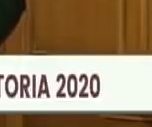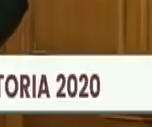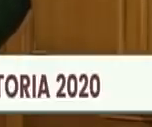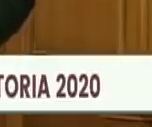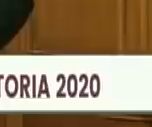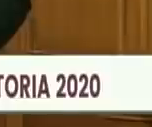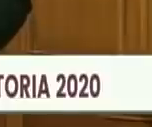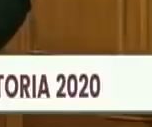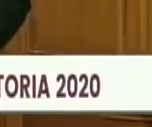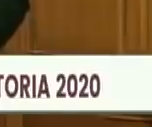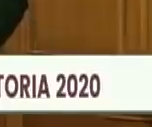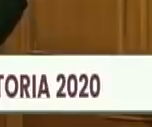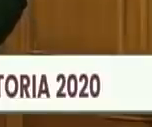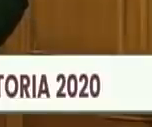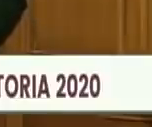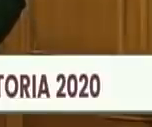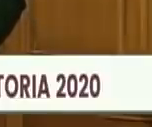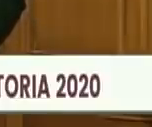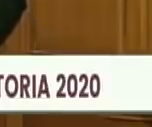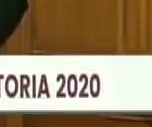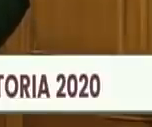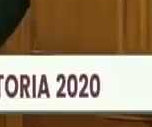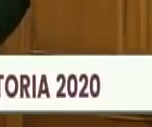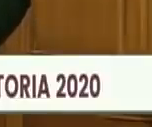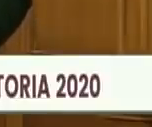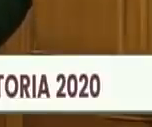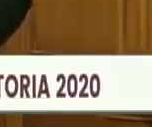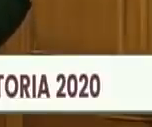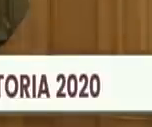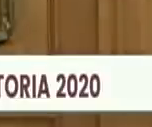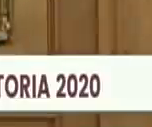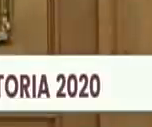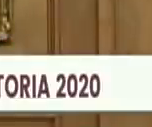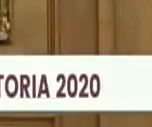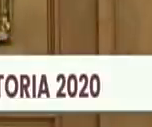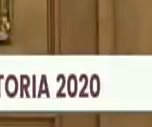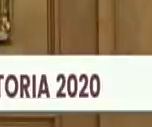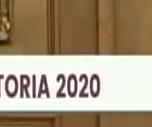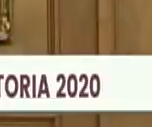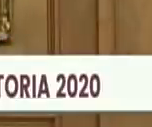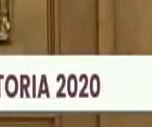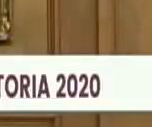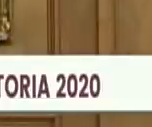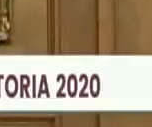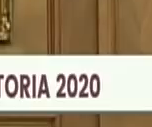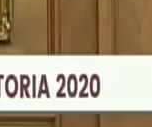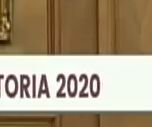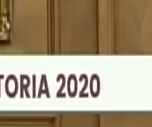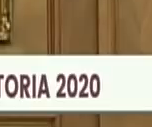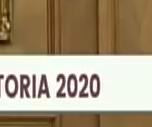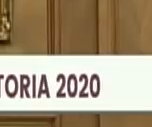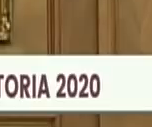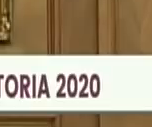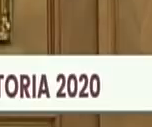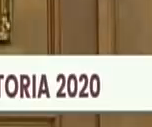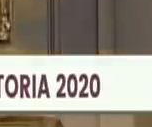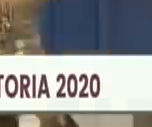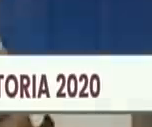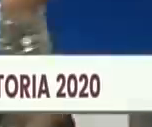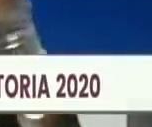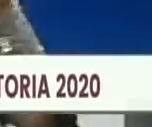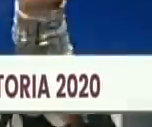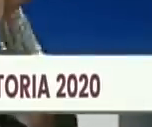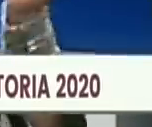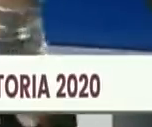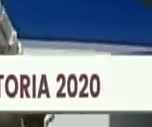Carabobo fue la máxima expresión de la unificación de un ejército organizado y un pueblo hambriento